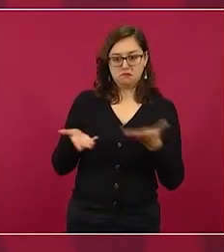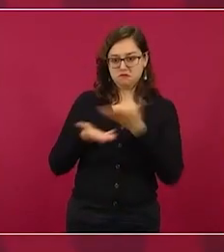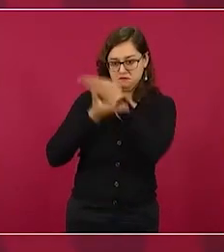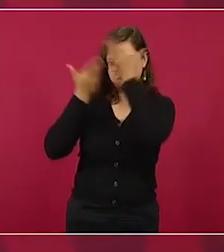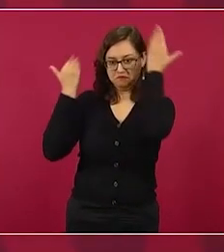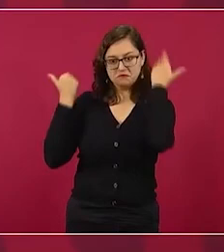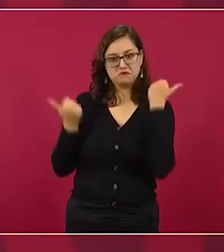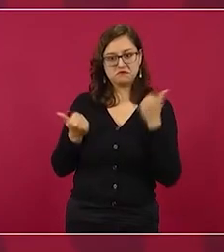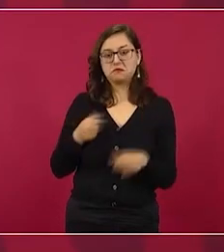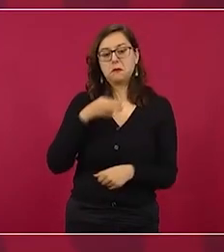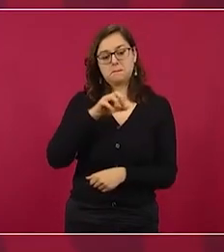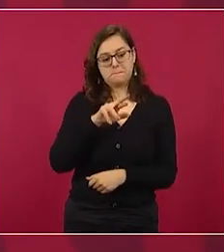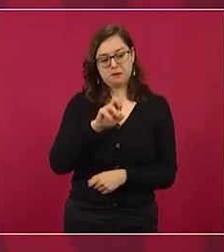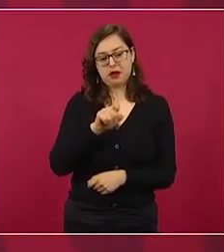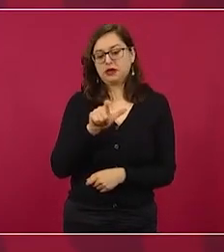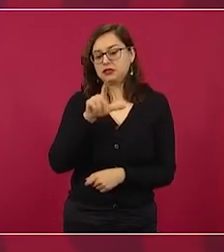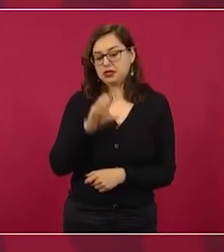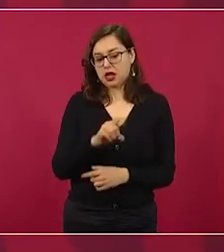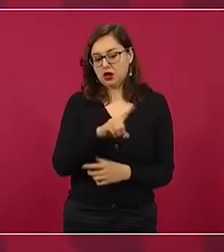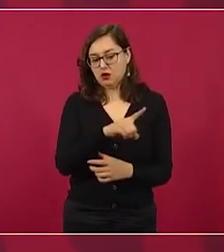va seguramente a informar.